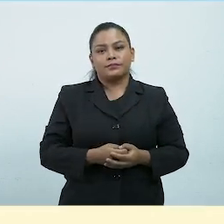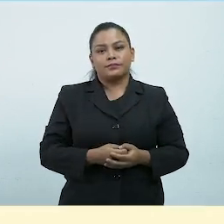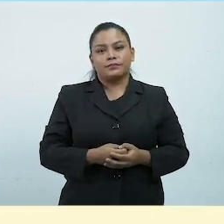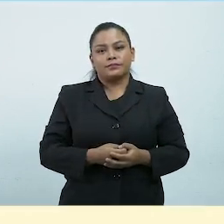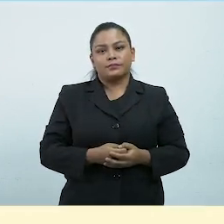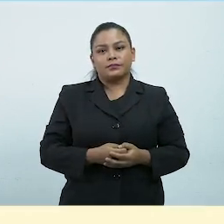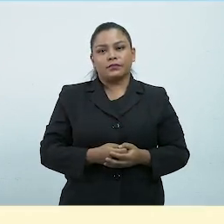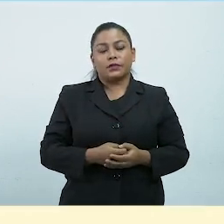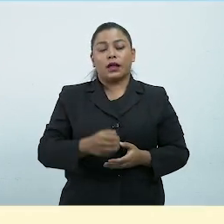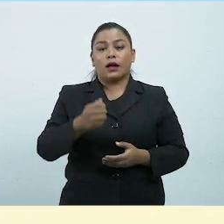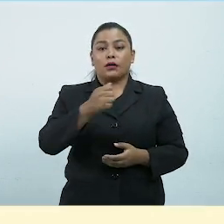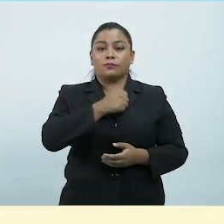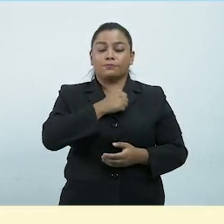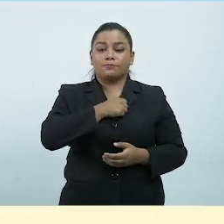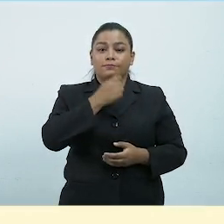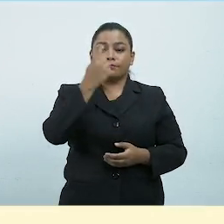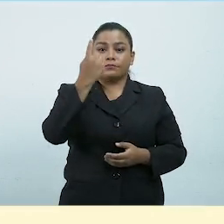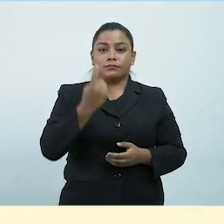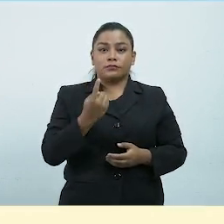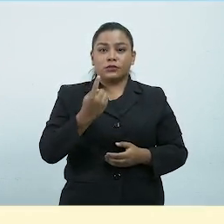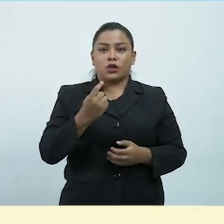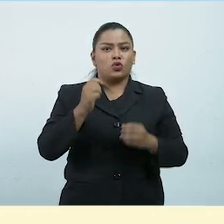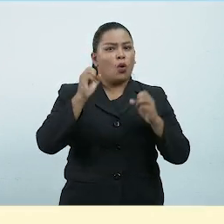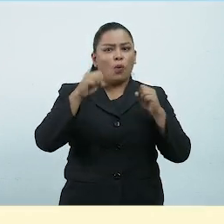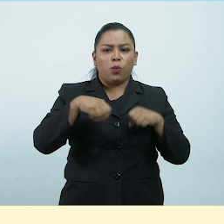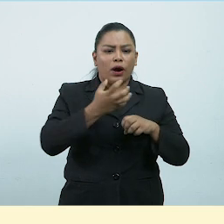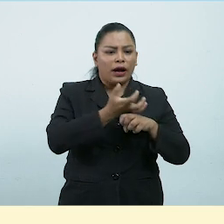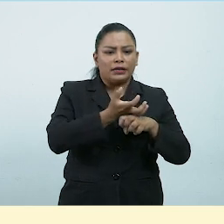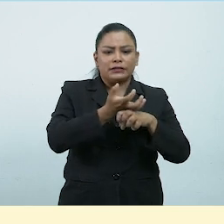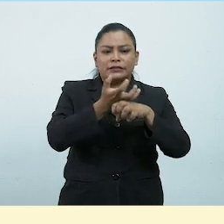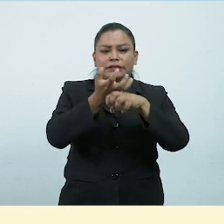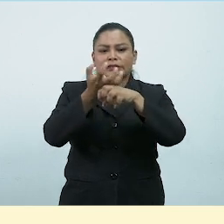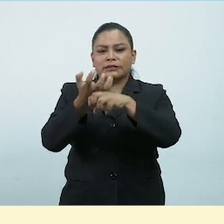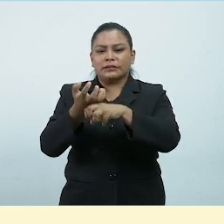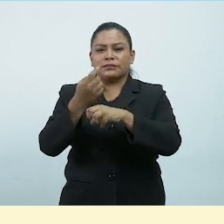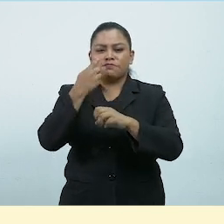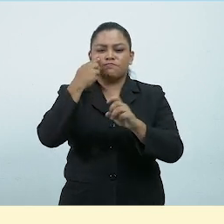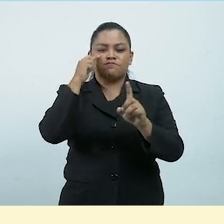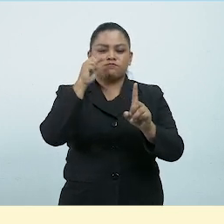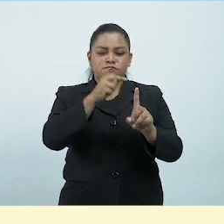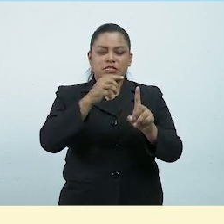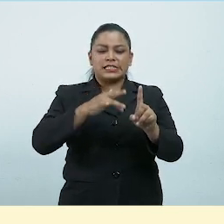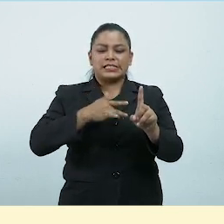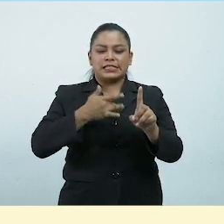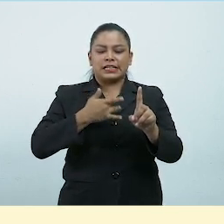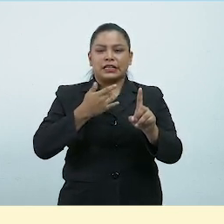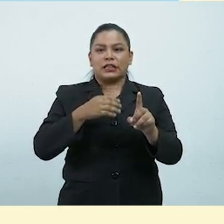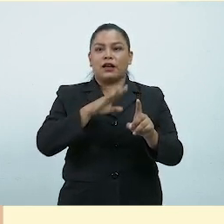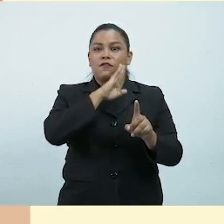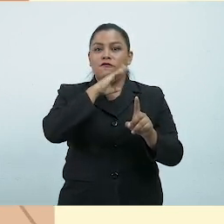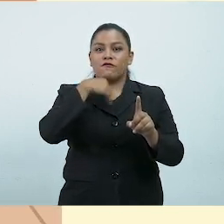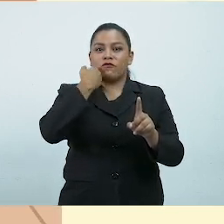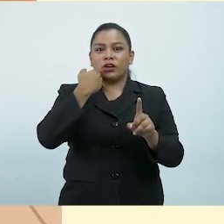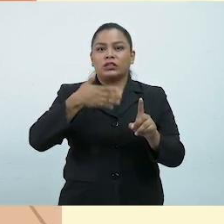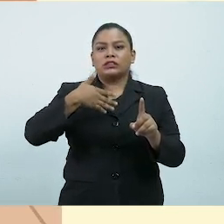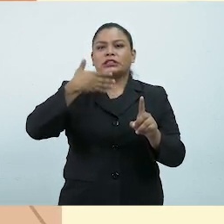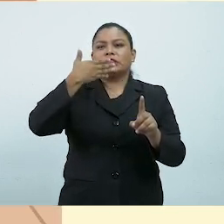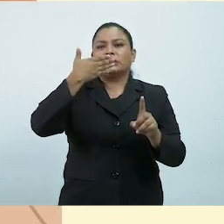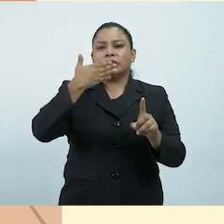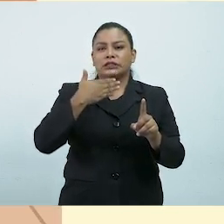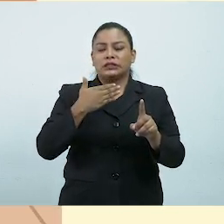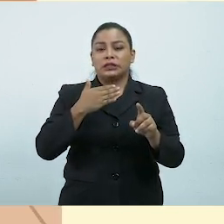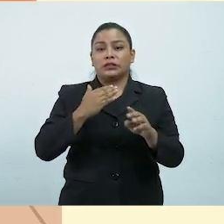Los responsables no deben transportar a estudiantes con síntomas de enfermedades respiratorias Y si por no